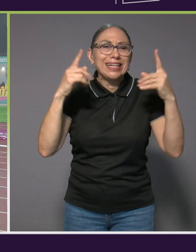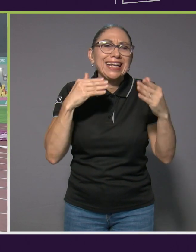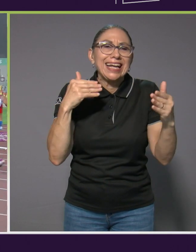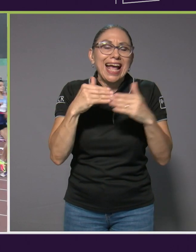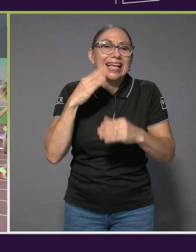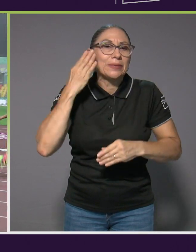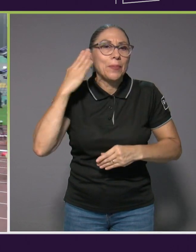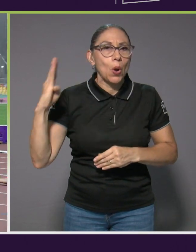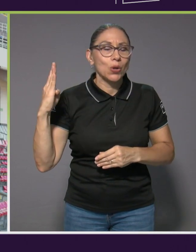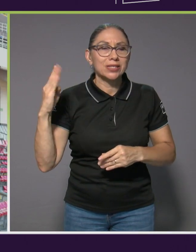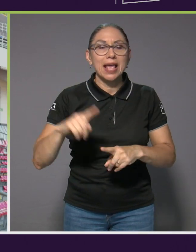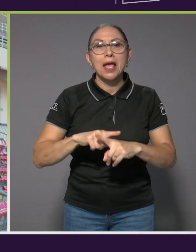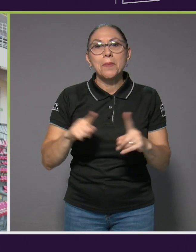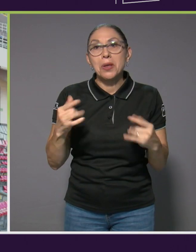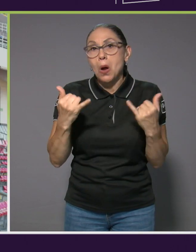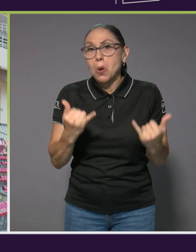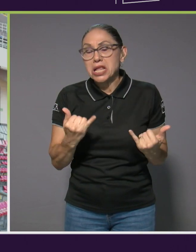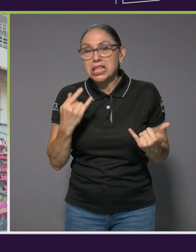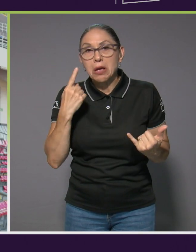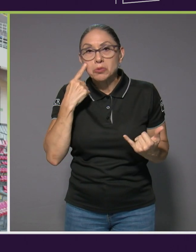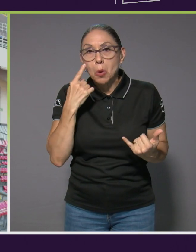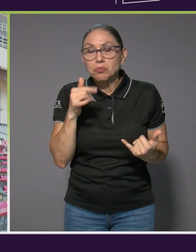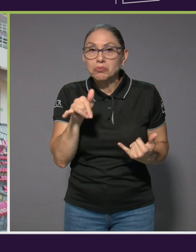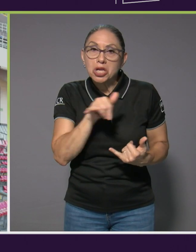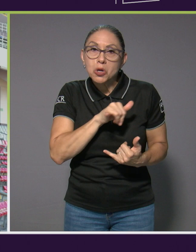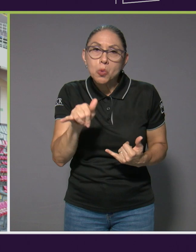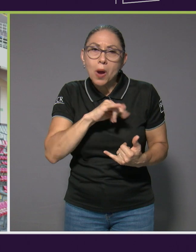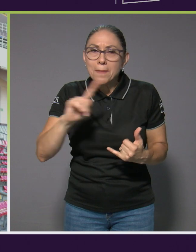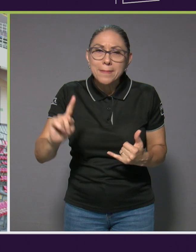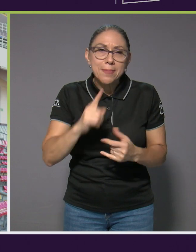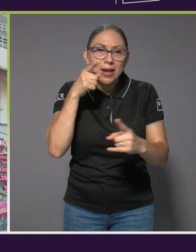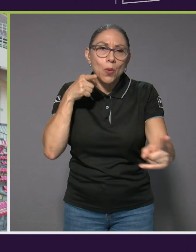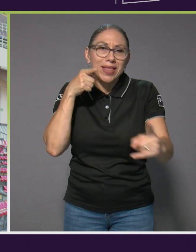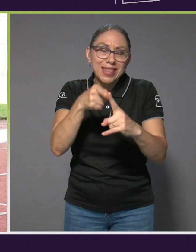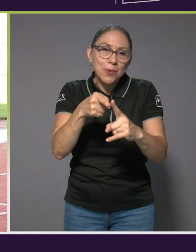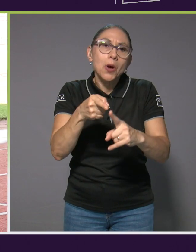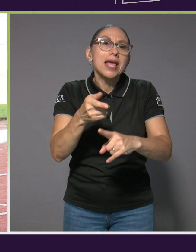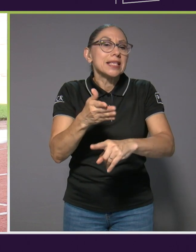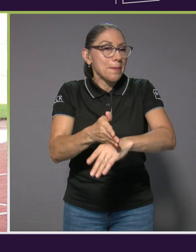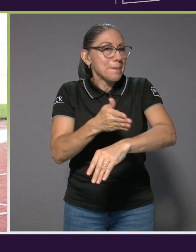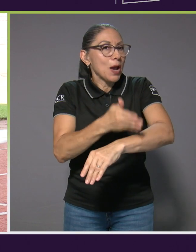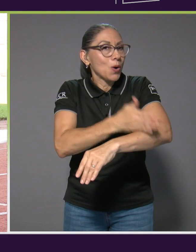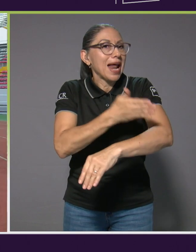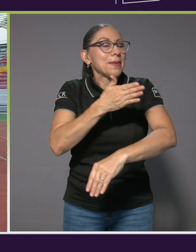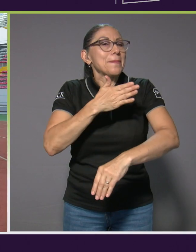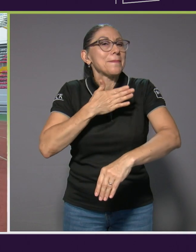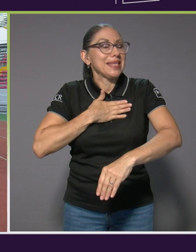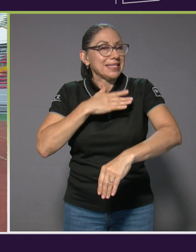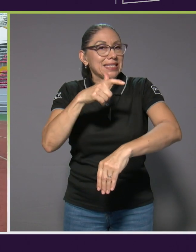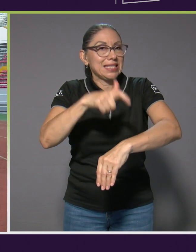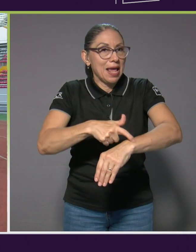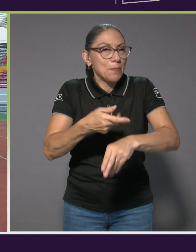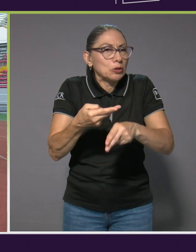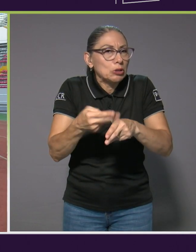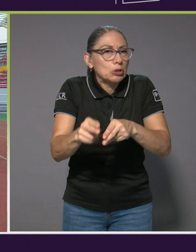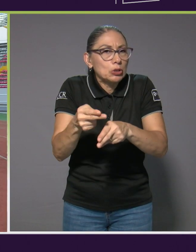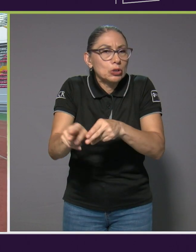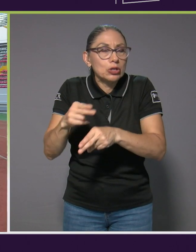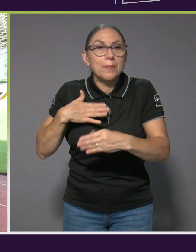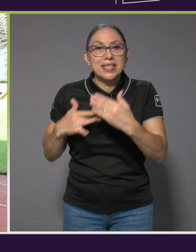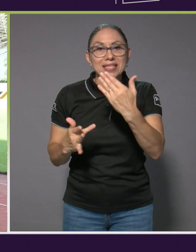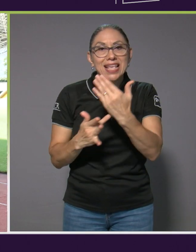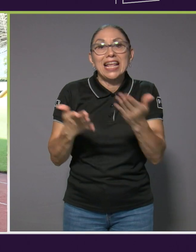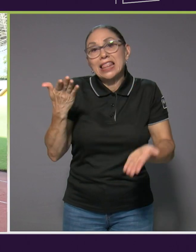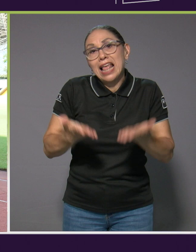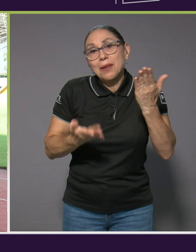ahí vengo a ver, igual, como siempre, con el primer objetivo, que es mejorar mis tiempos, mejorar mi técnica, y tal vez